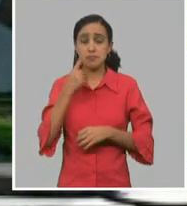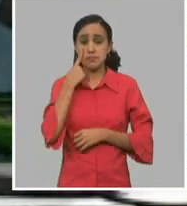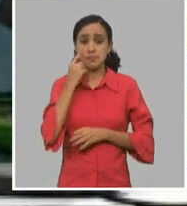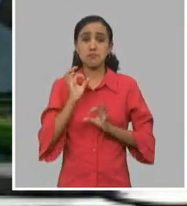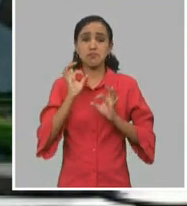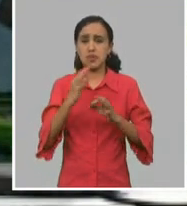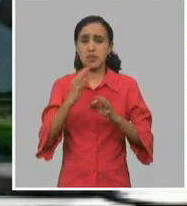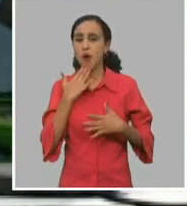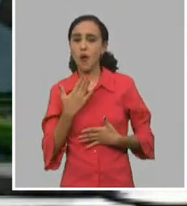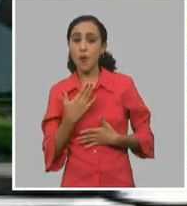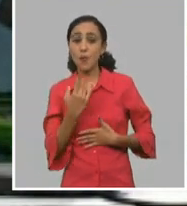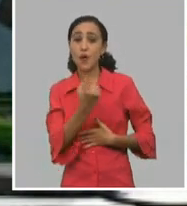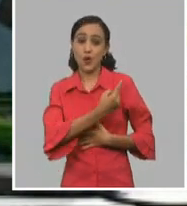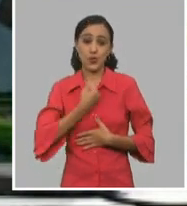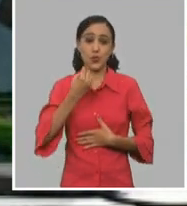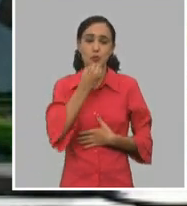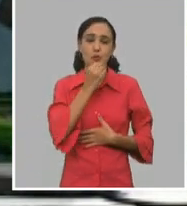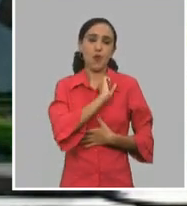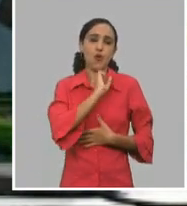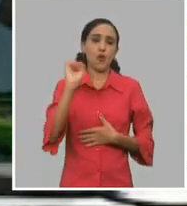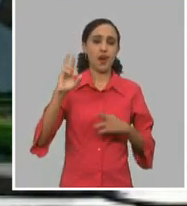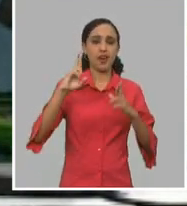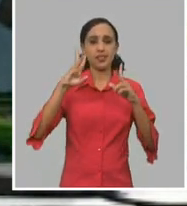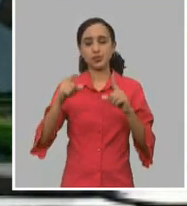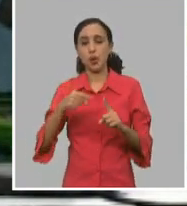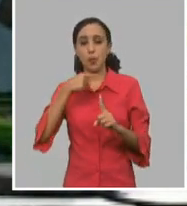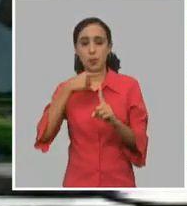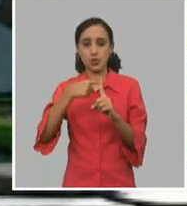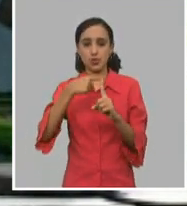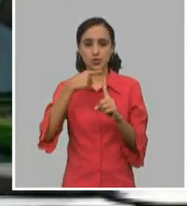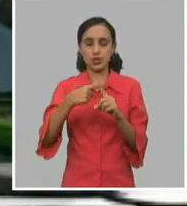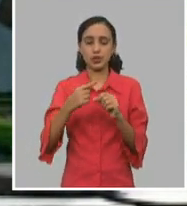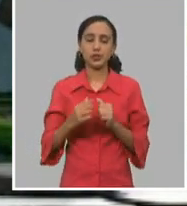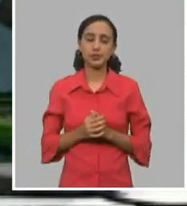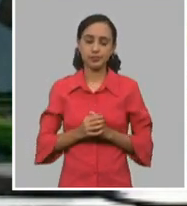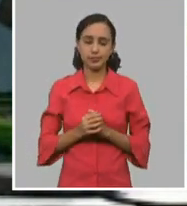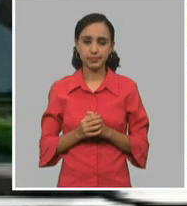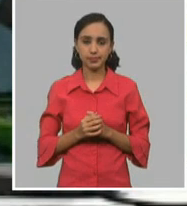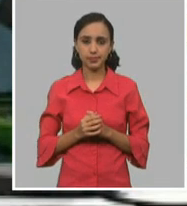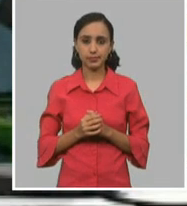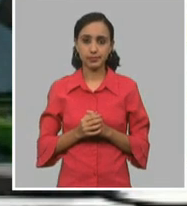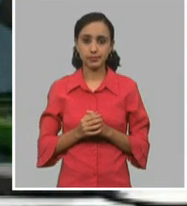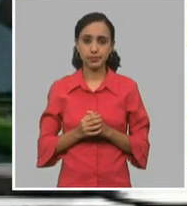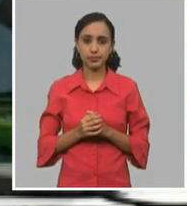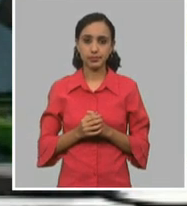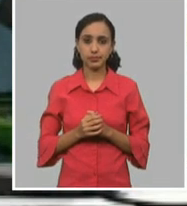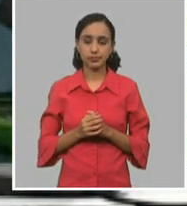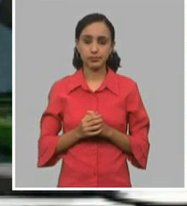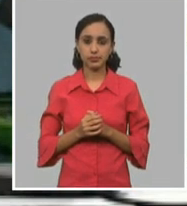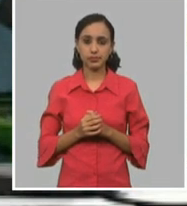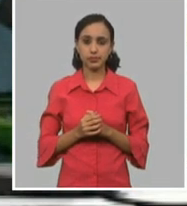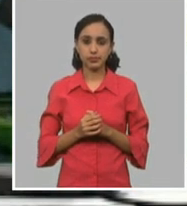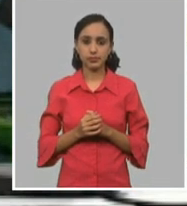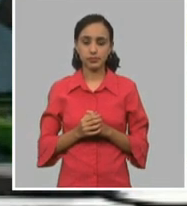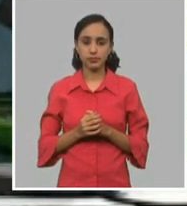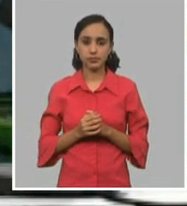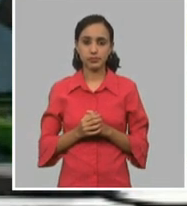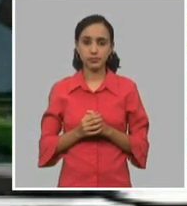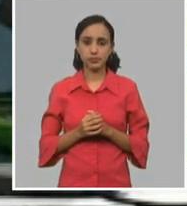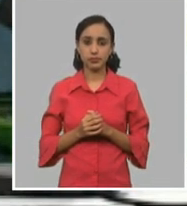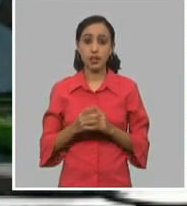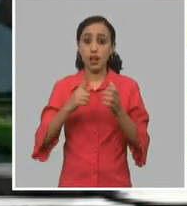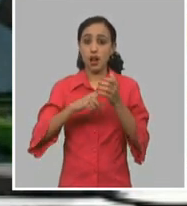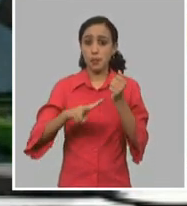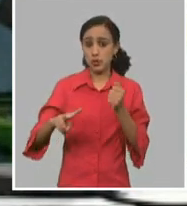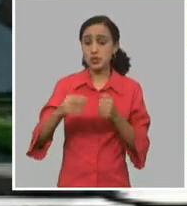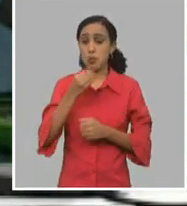nos hablas, Randy. Yo creo que no hubiese sido posible que la provincia hubiese salido de esta situación